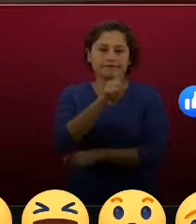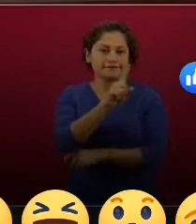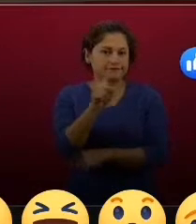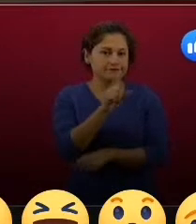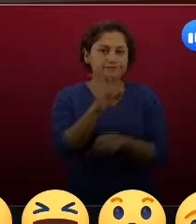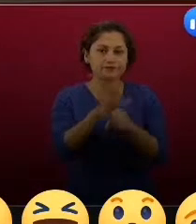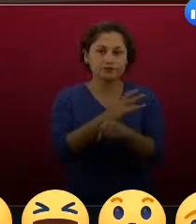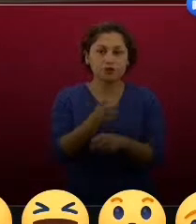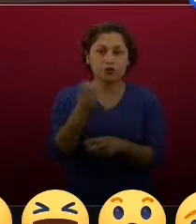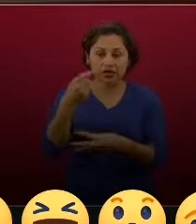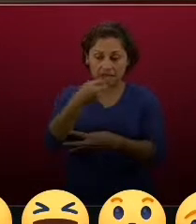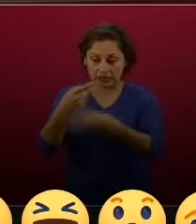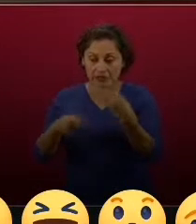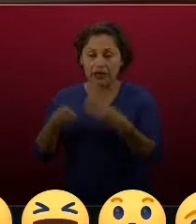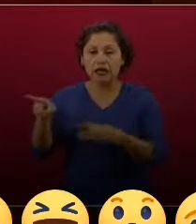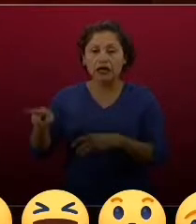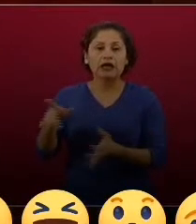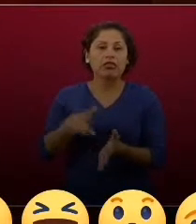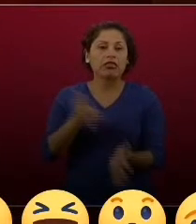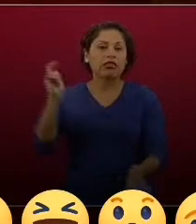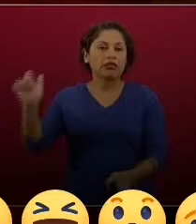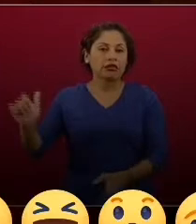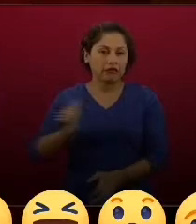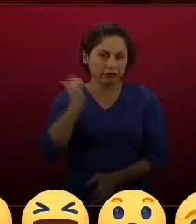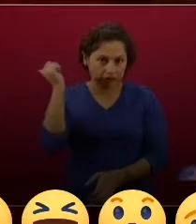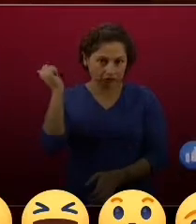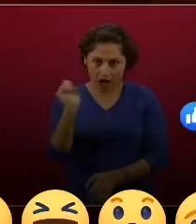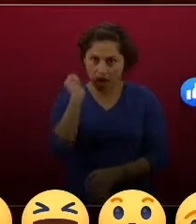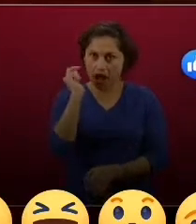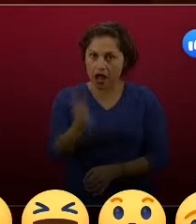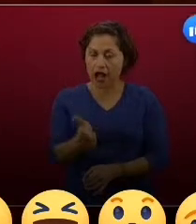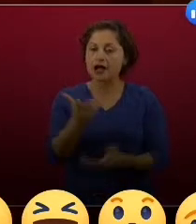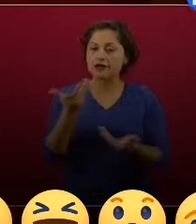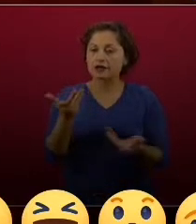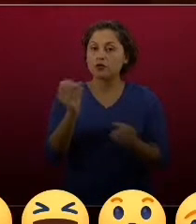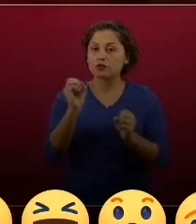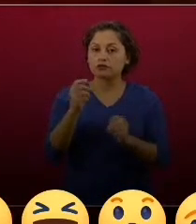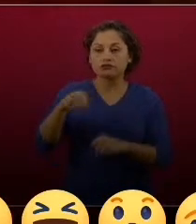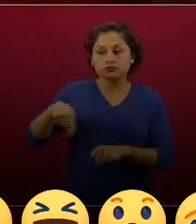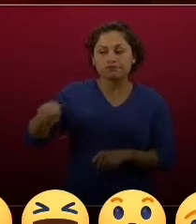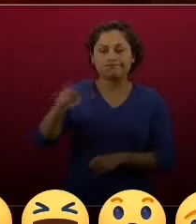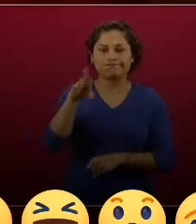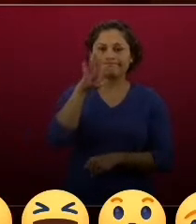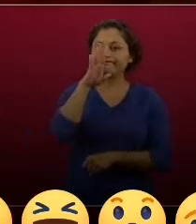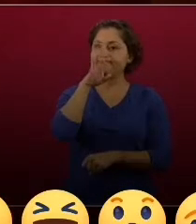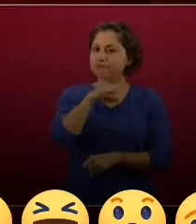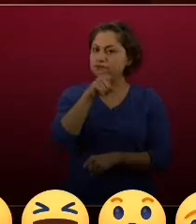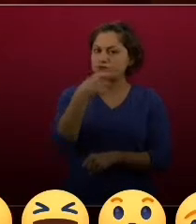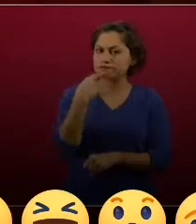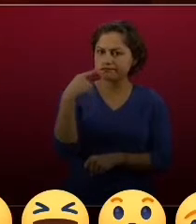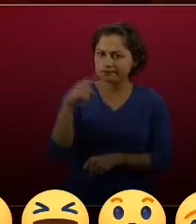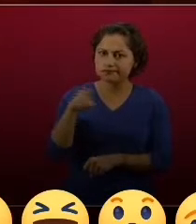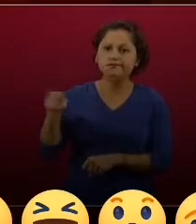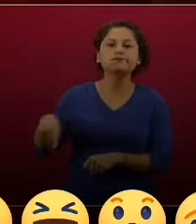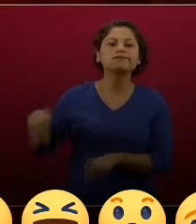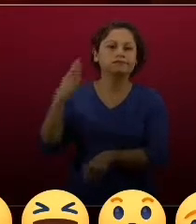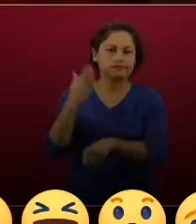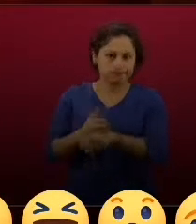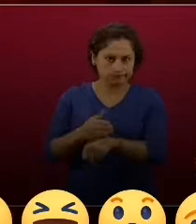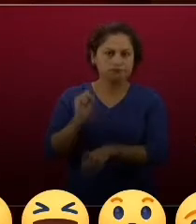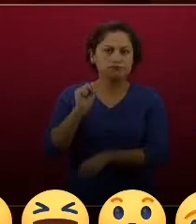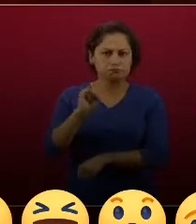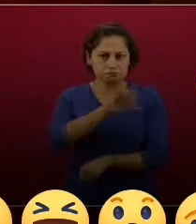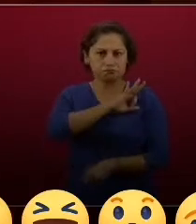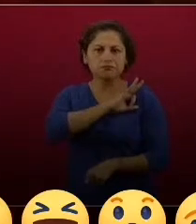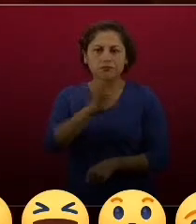fuente de usurpación de identidad u otro tipo de delitos. En el Infonavit no solicitamos ningún tipo de datos